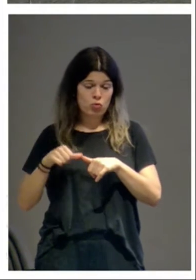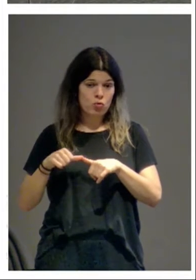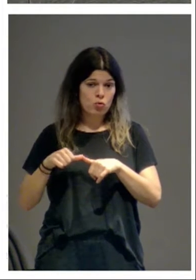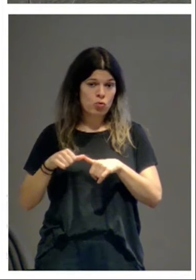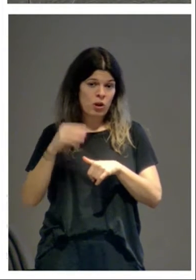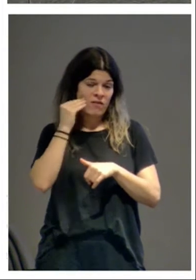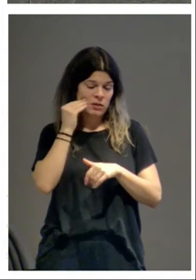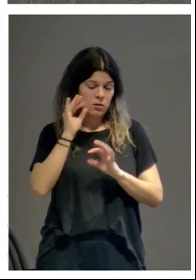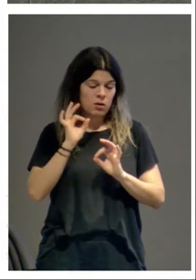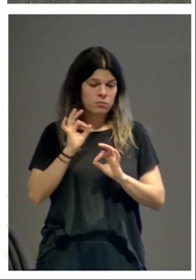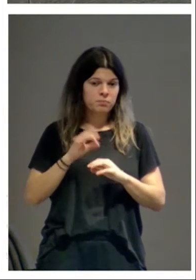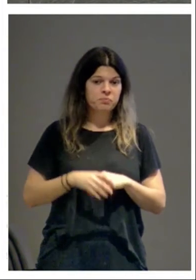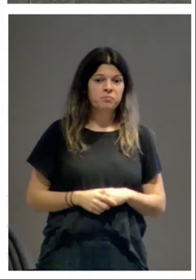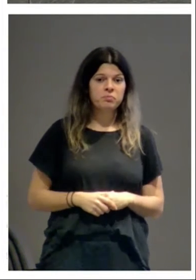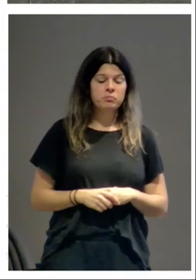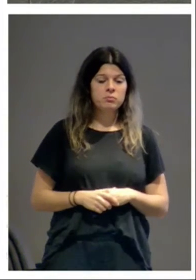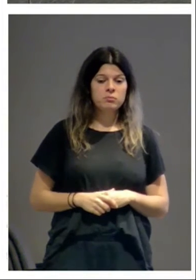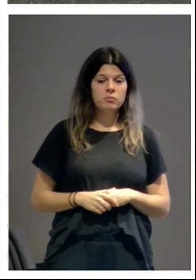y luego por geografía.